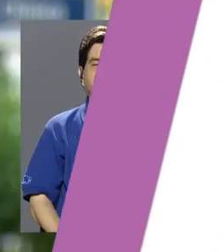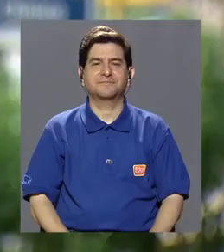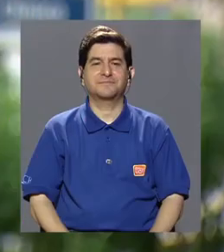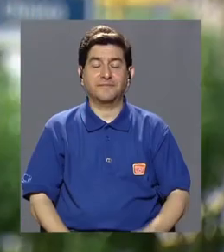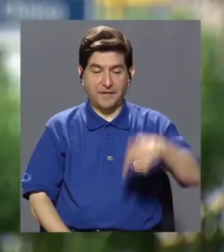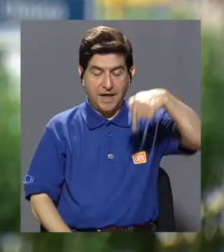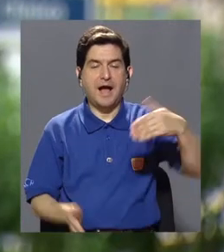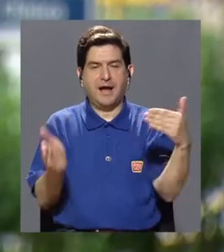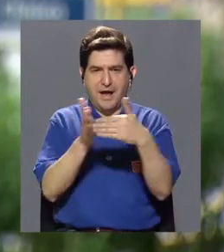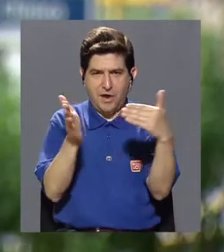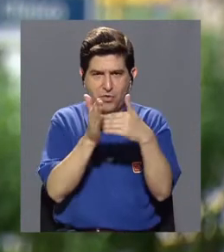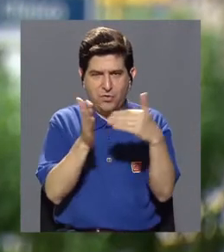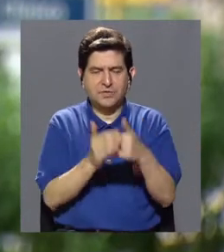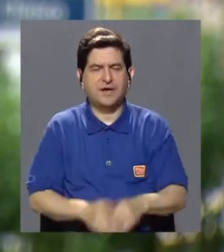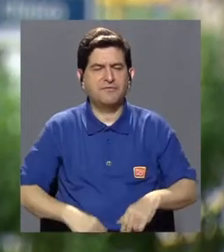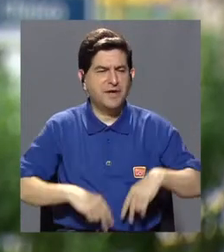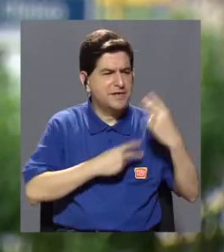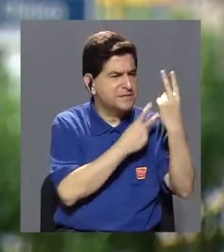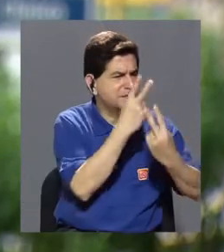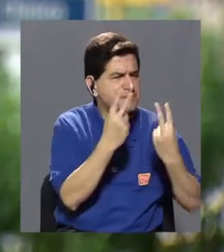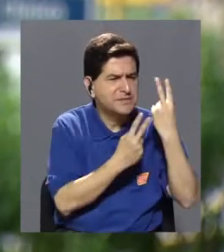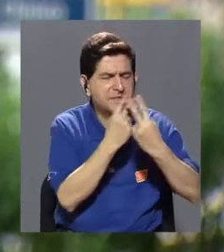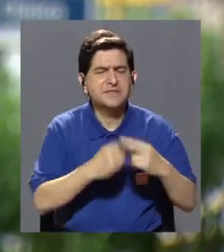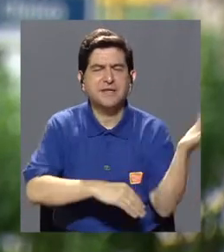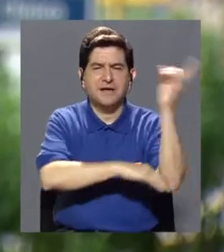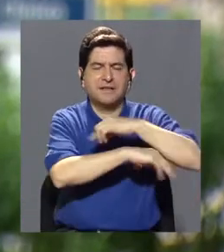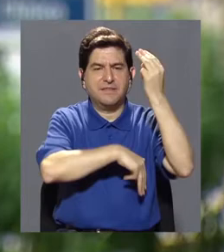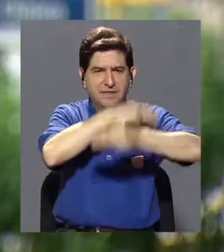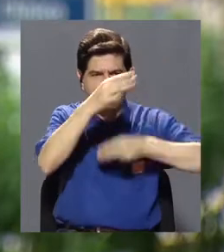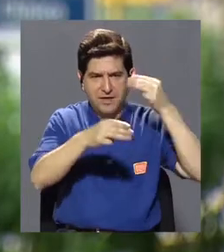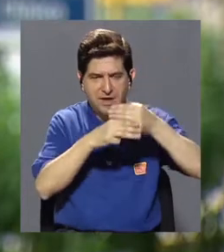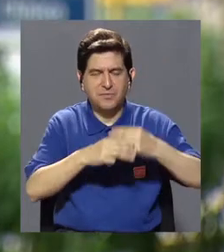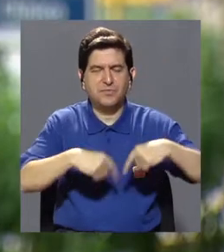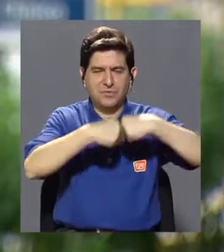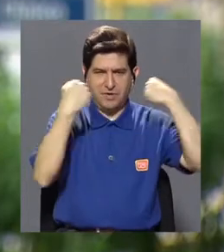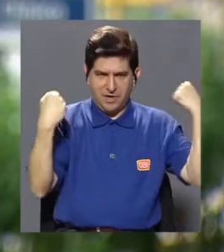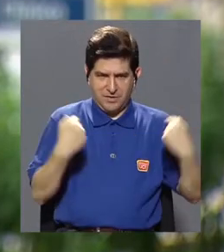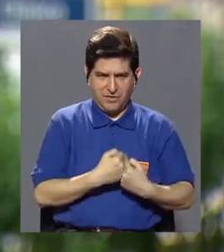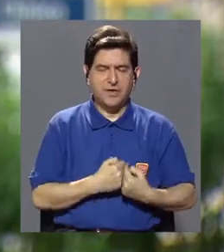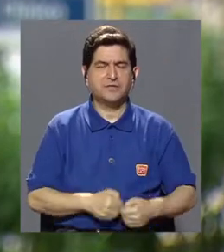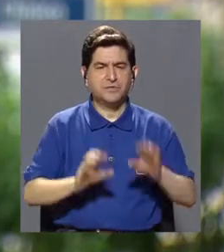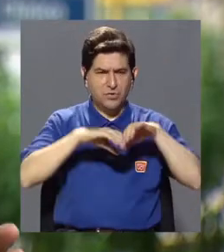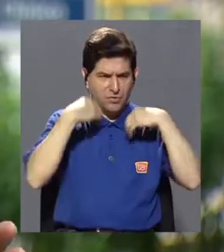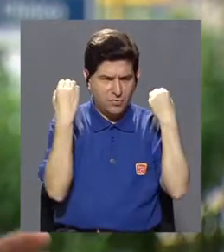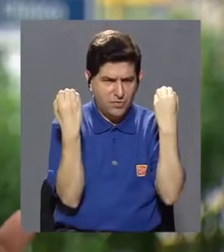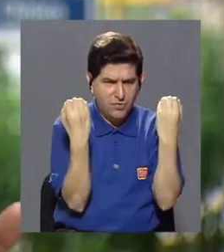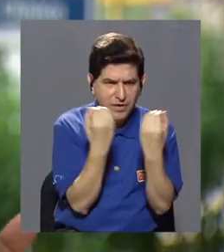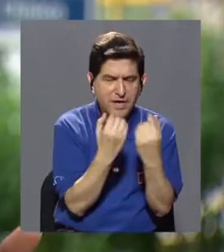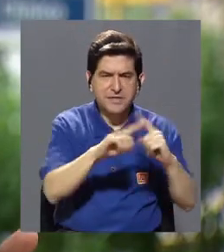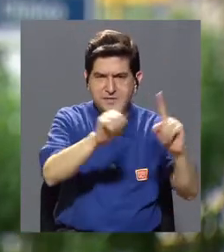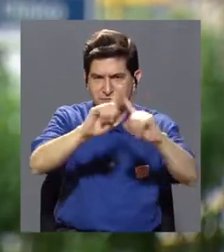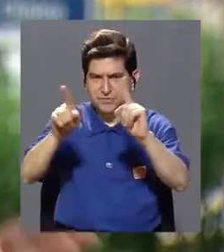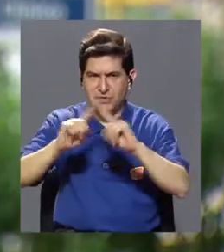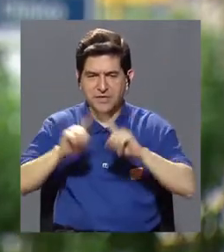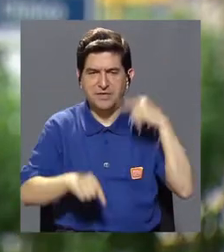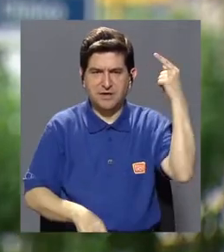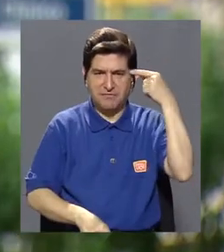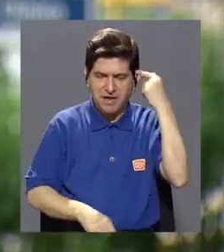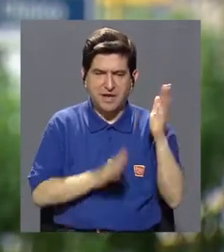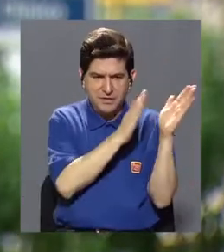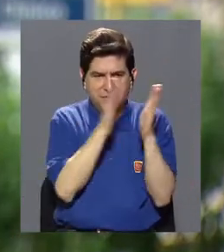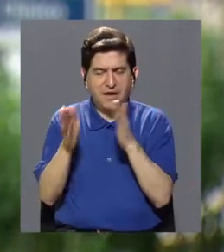Estamos de regreso con el recorrido que realizamos en el Día Mundial del Corazón, organizado por varias organizaciones